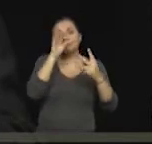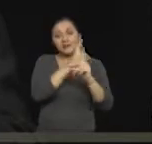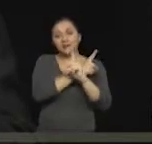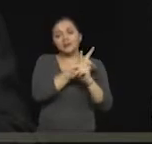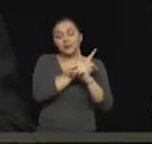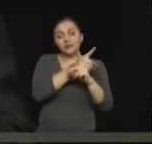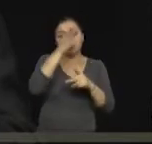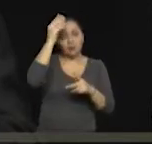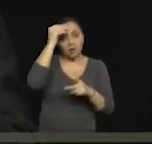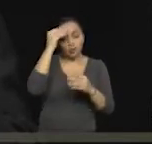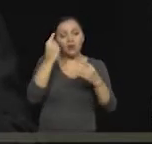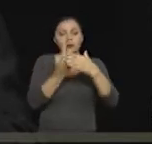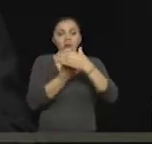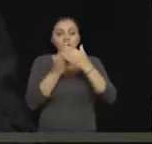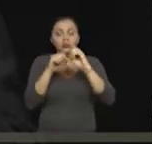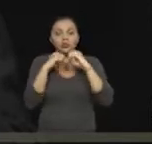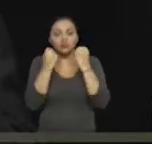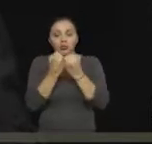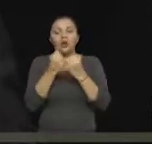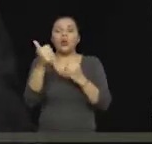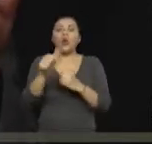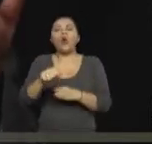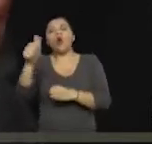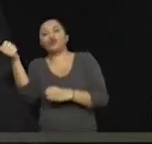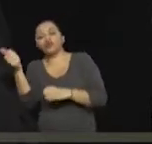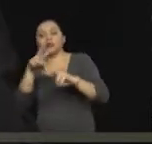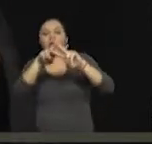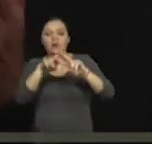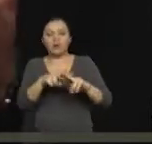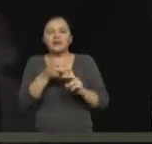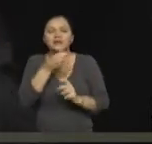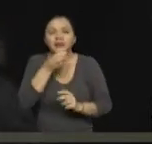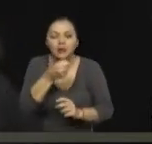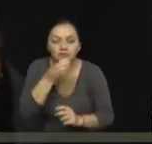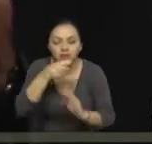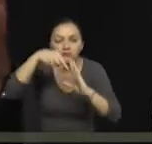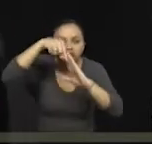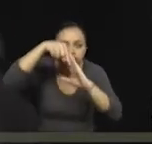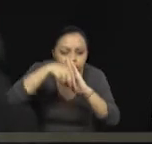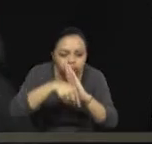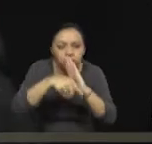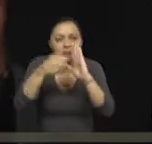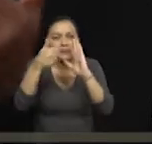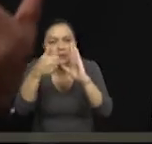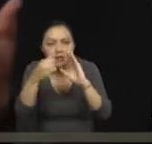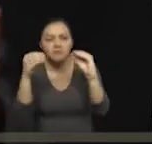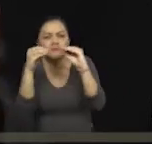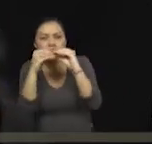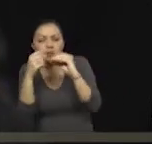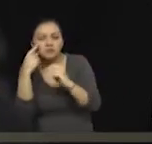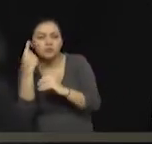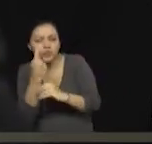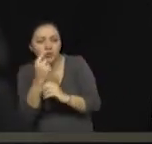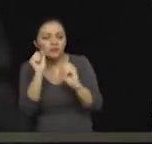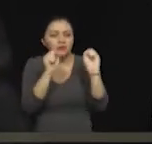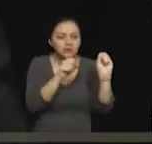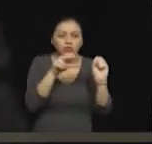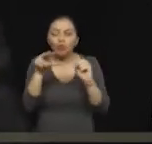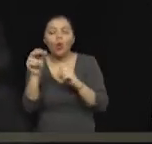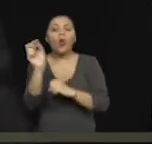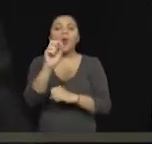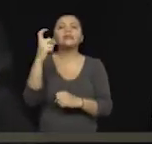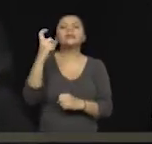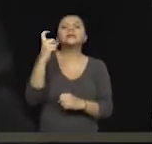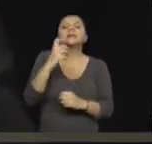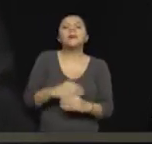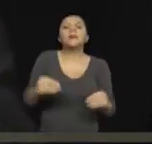tienes que hacer también otra verificación o una entrevista mucho más comprobativa? ¿O necesitas